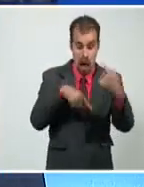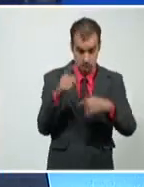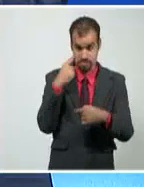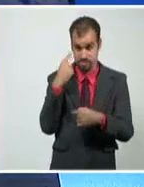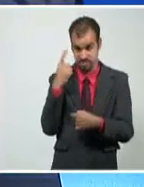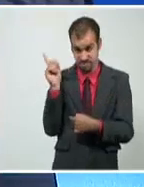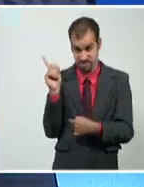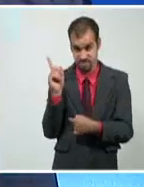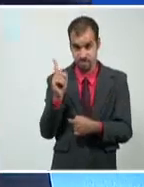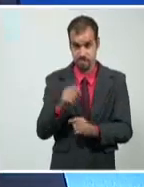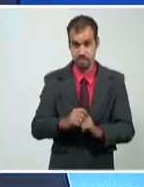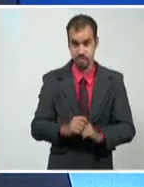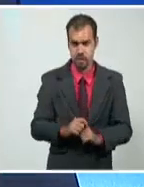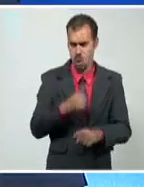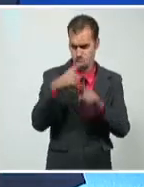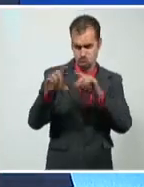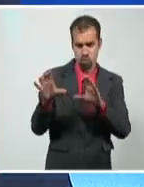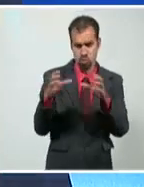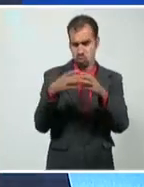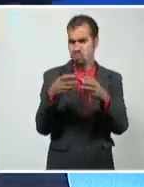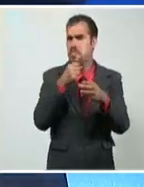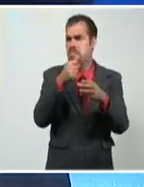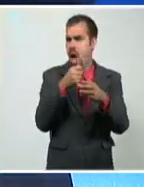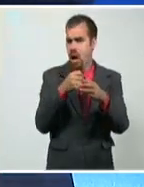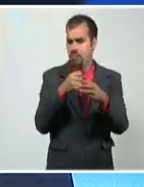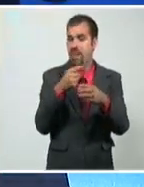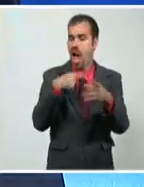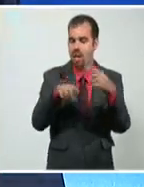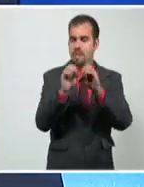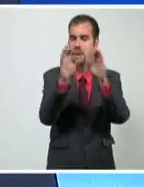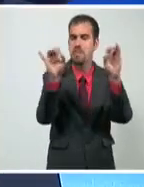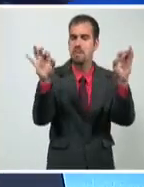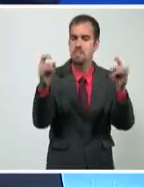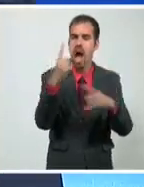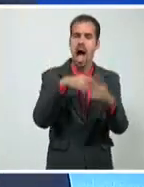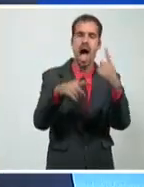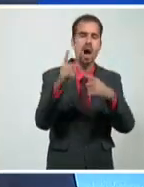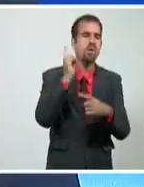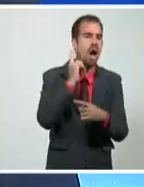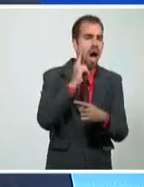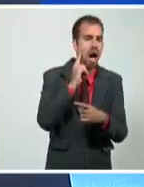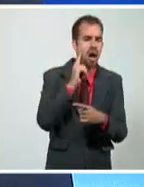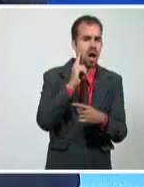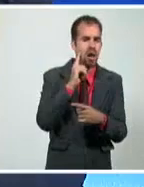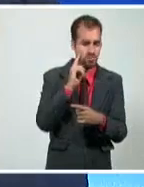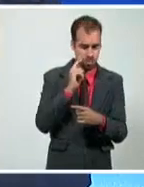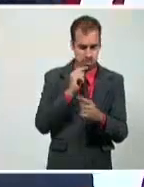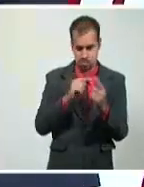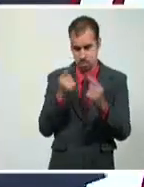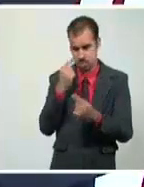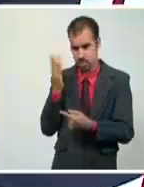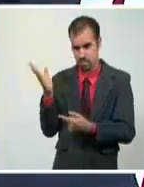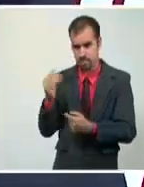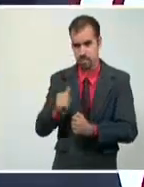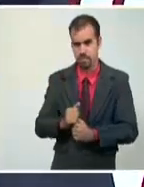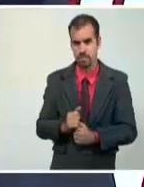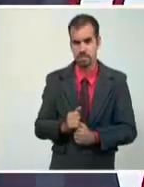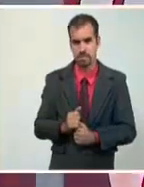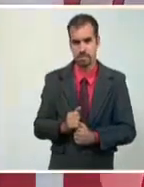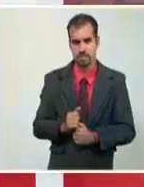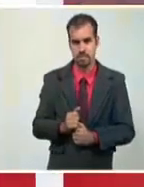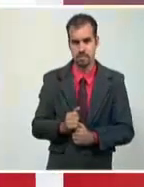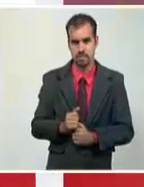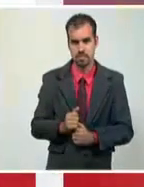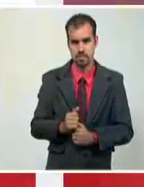News contra Cuba, acaba de publicar varios audios. Son grabaciones, por favor, vamos a mostrar el blog para que ustedes puedan buscarlo. Yo